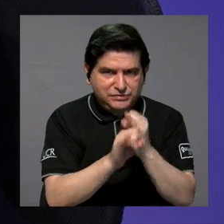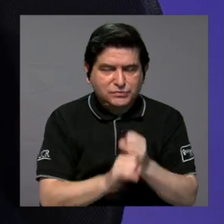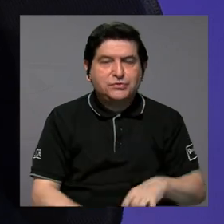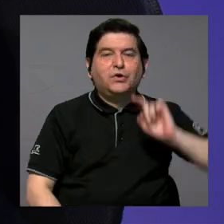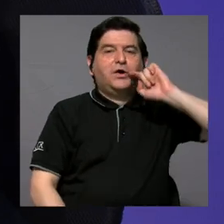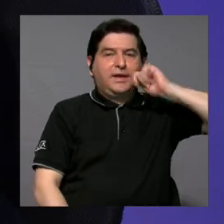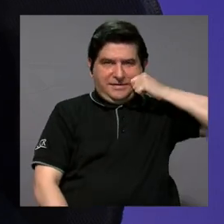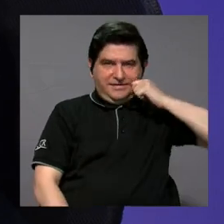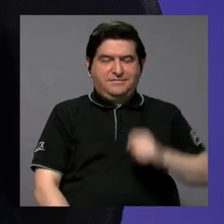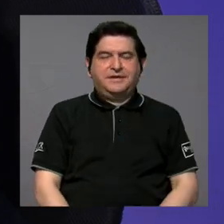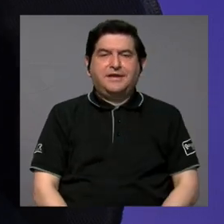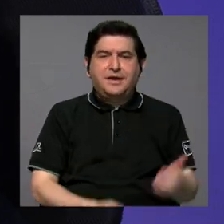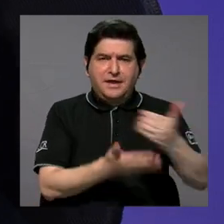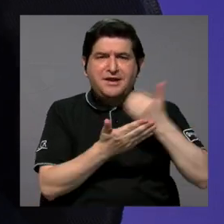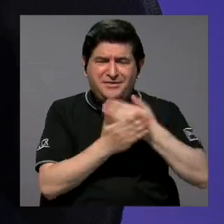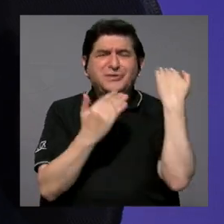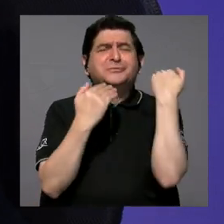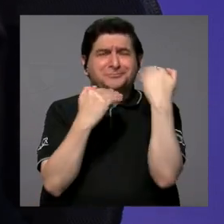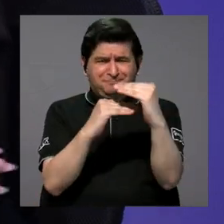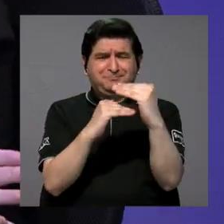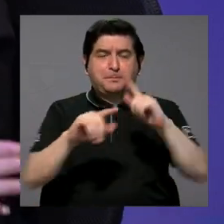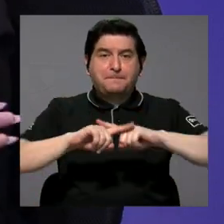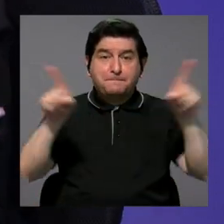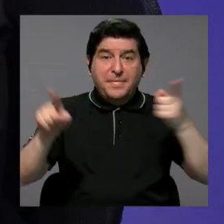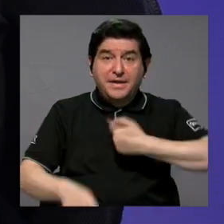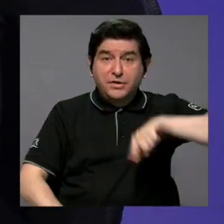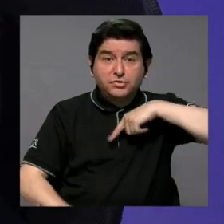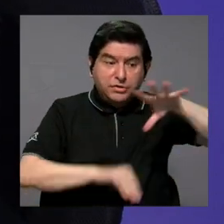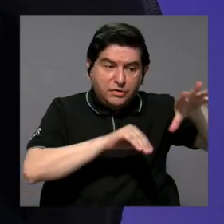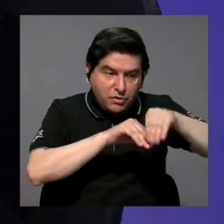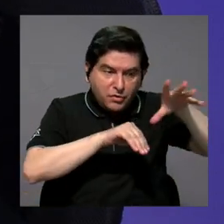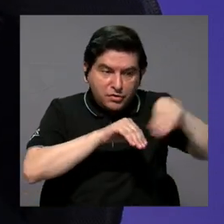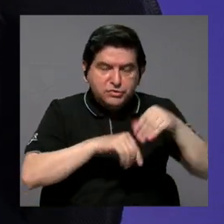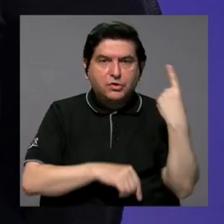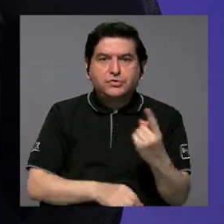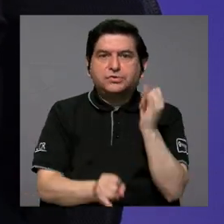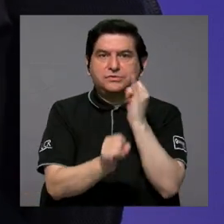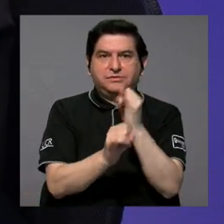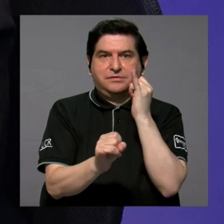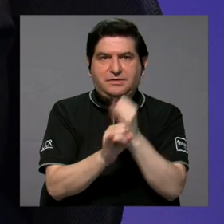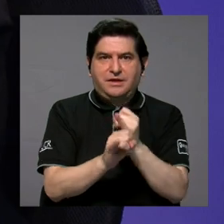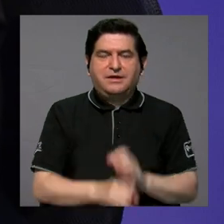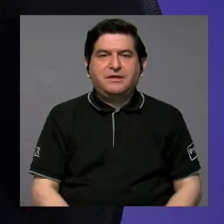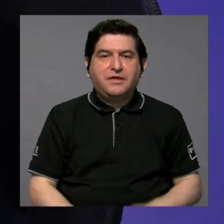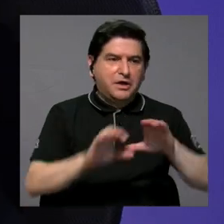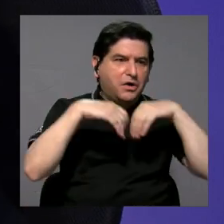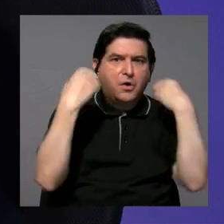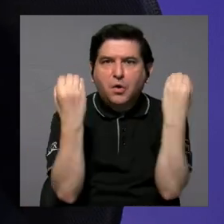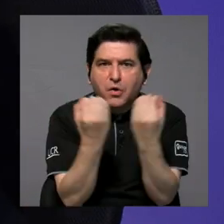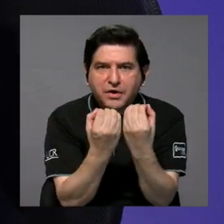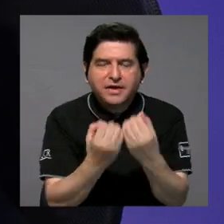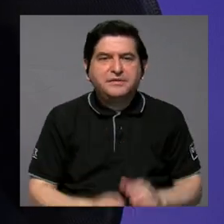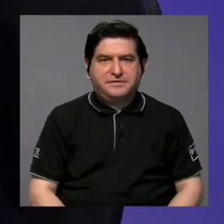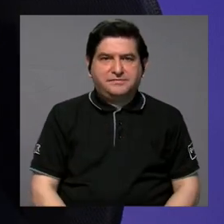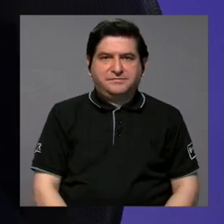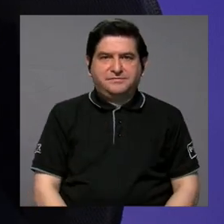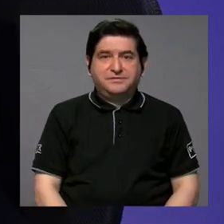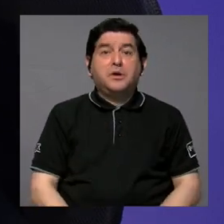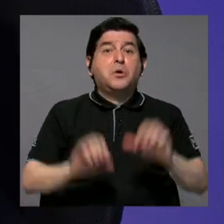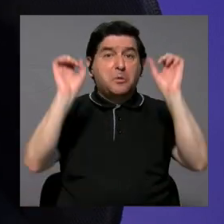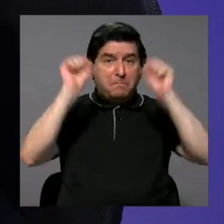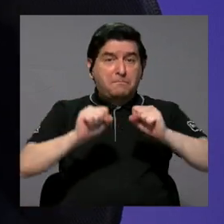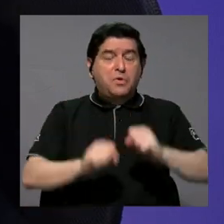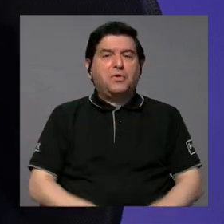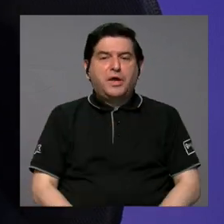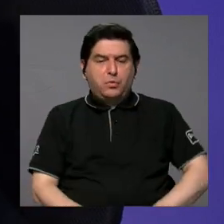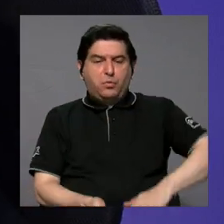clave. Los recursos son limitados, pero si los vamos sumando de cada institución, a cada institución, de cada organización, en cada organización, pues se puede